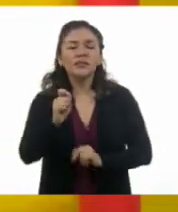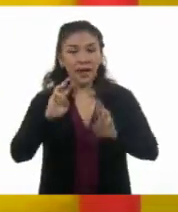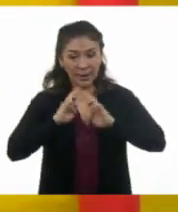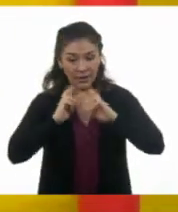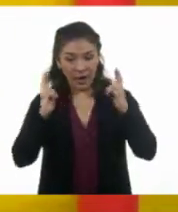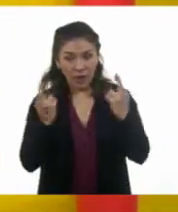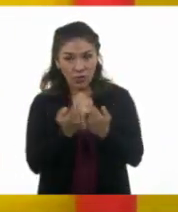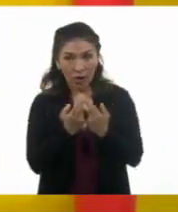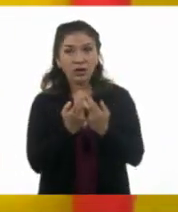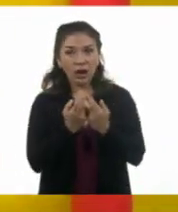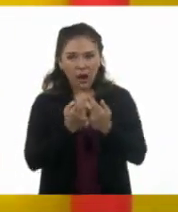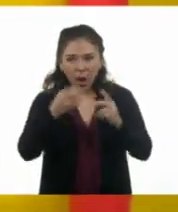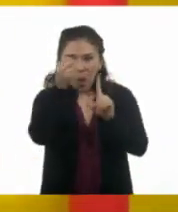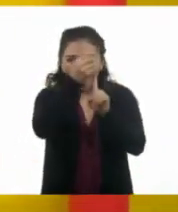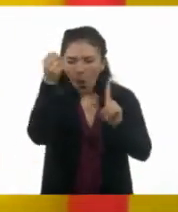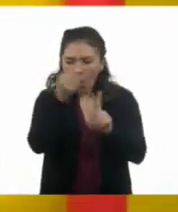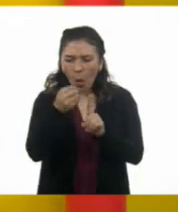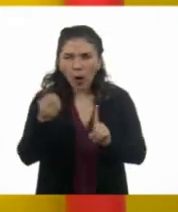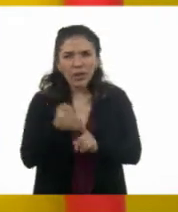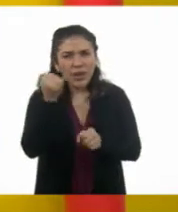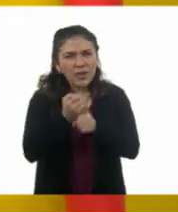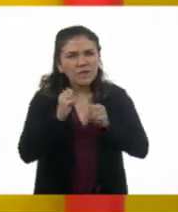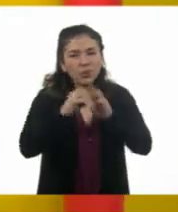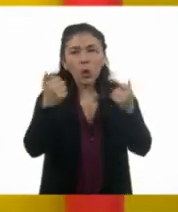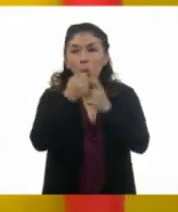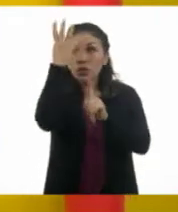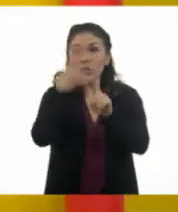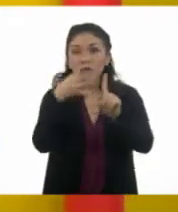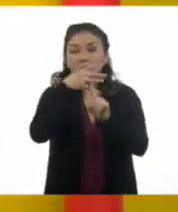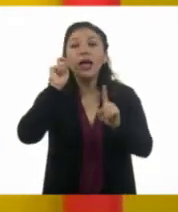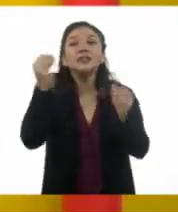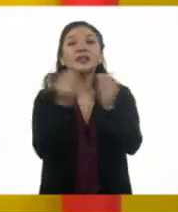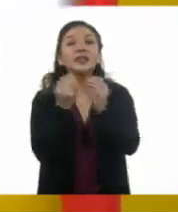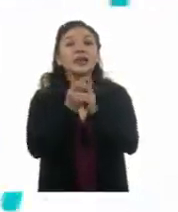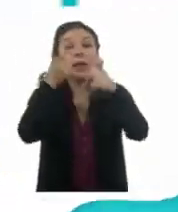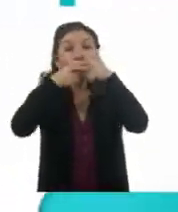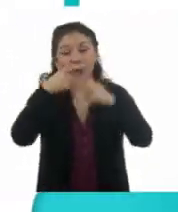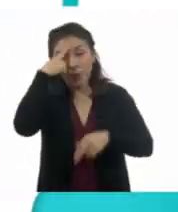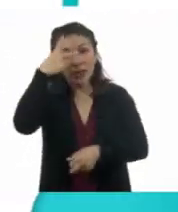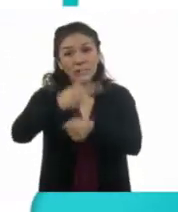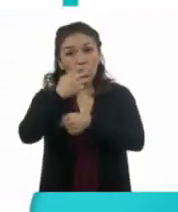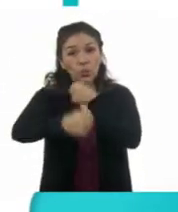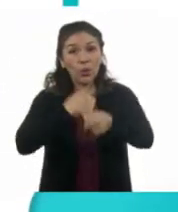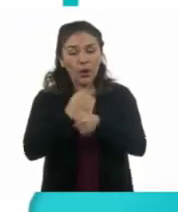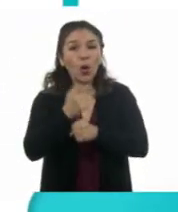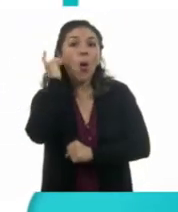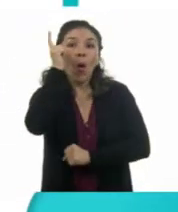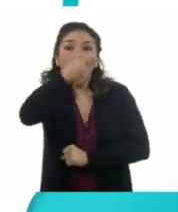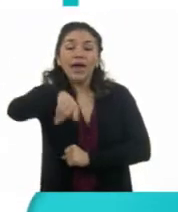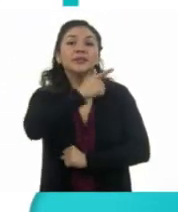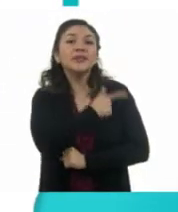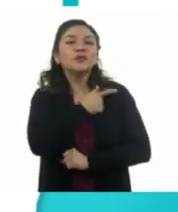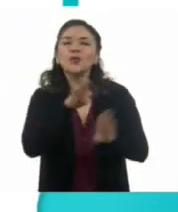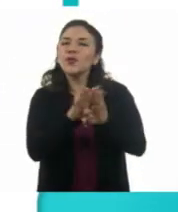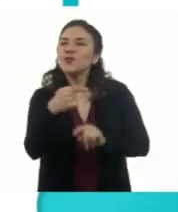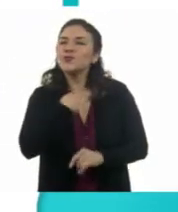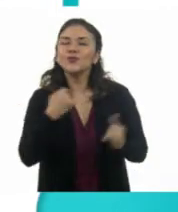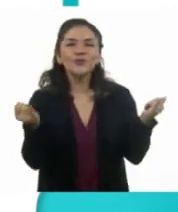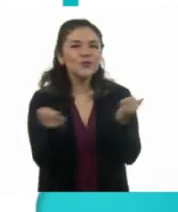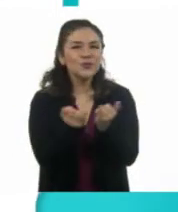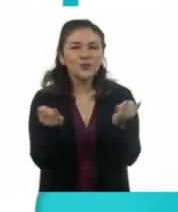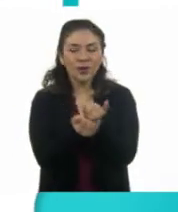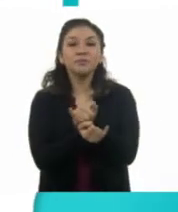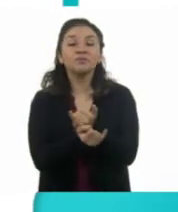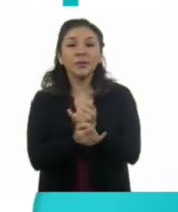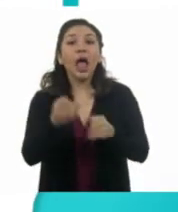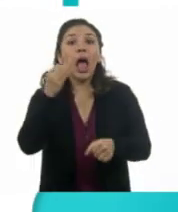Reunir y Organizar Datos en Tablas en su asignatura Matemáticas para Segundo Grado. Espero que lo hayan disfrutado tanto como nosotros.